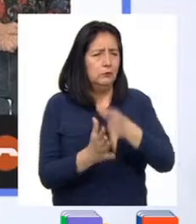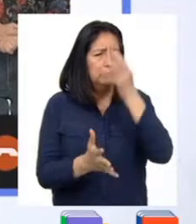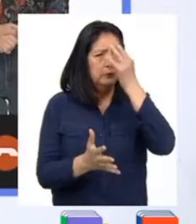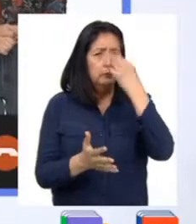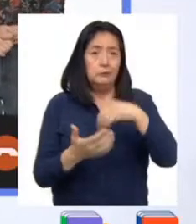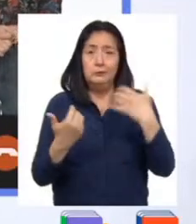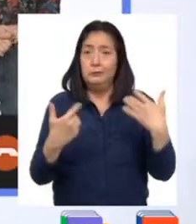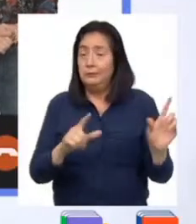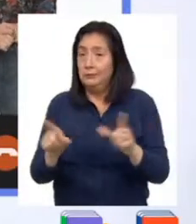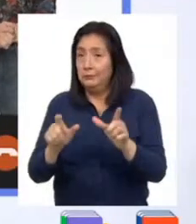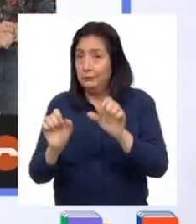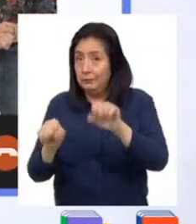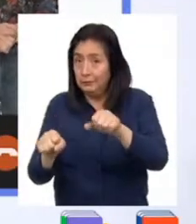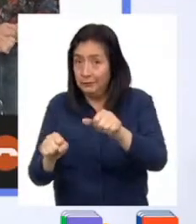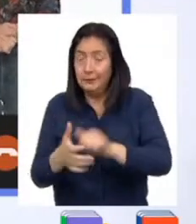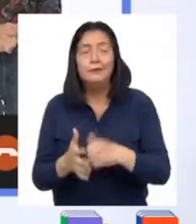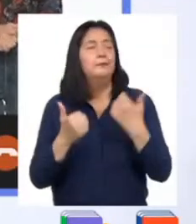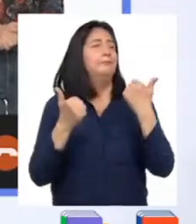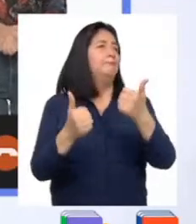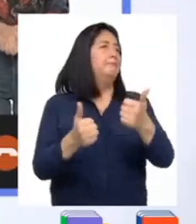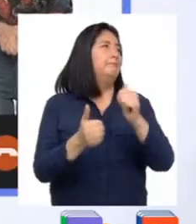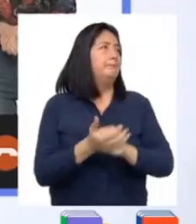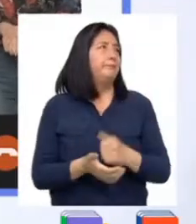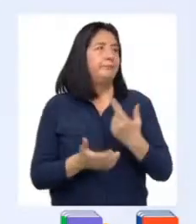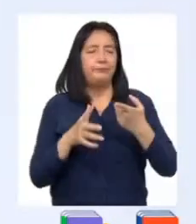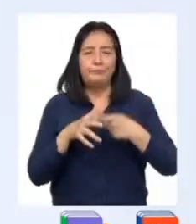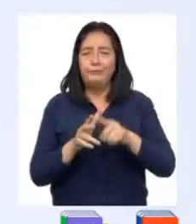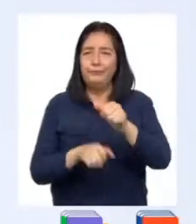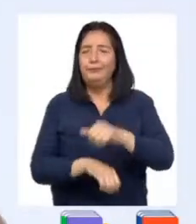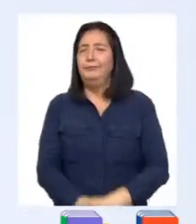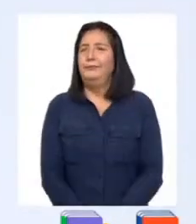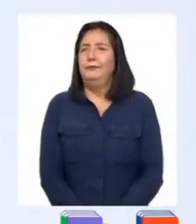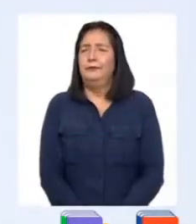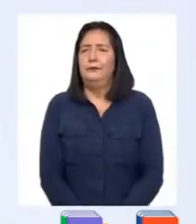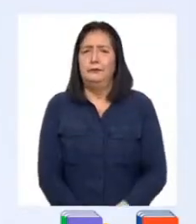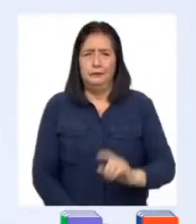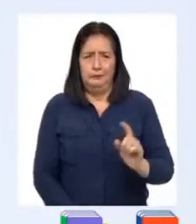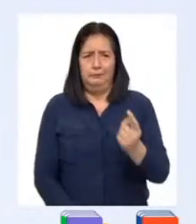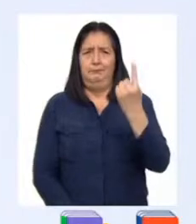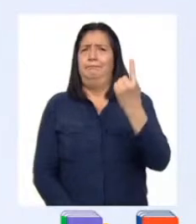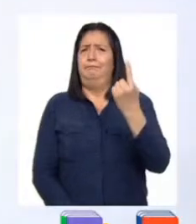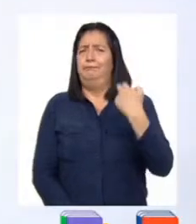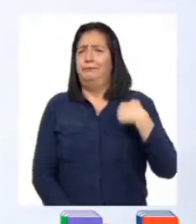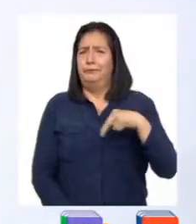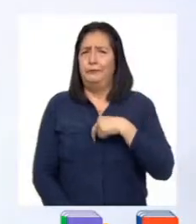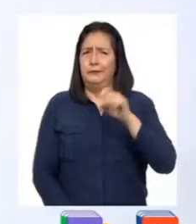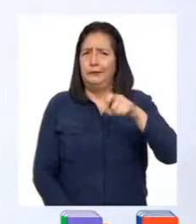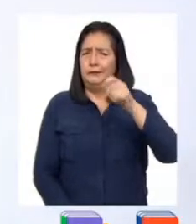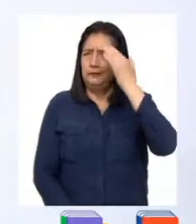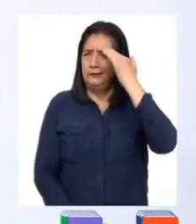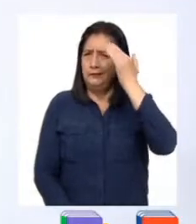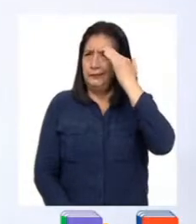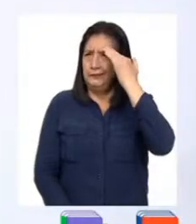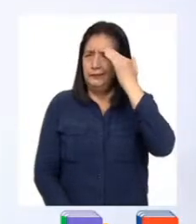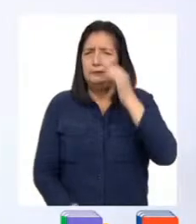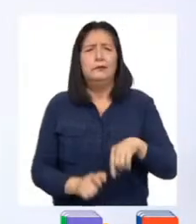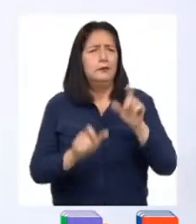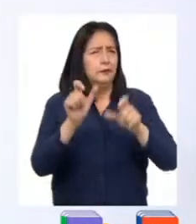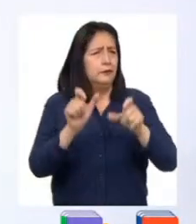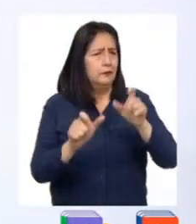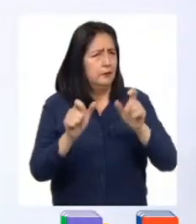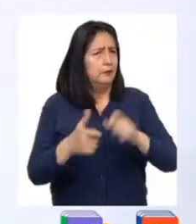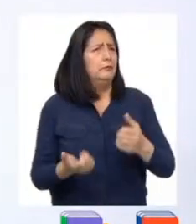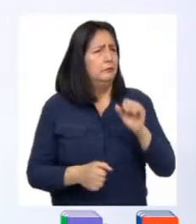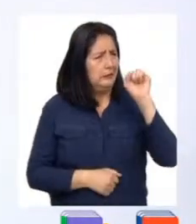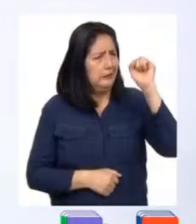y listos? Pues entonces, comencemos. Lo primero que tenemos que saber es que las personas tenemos